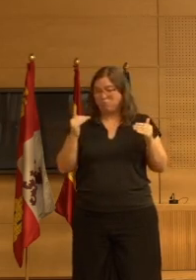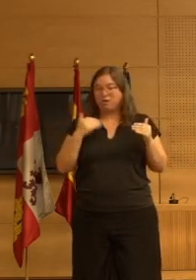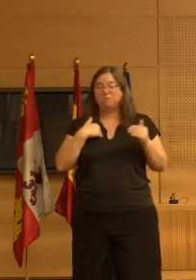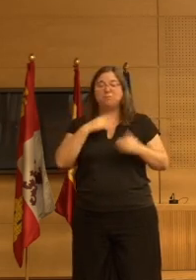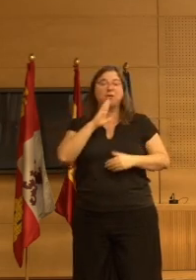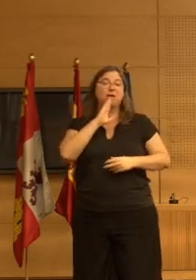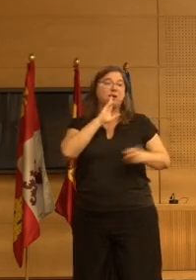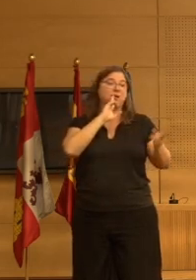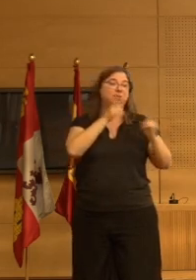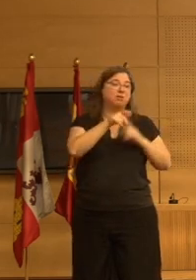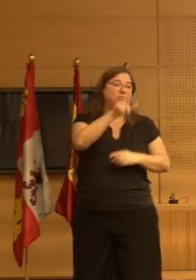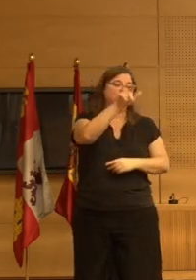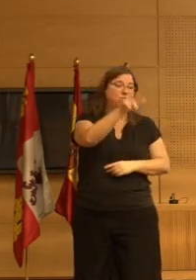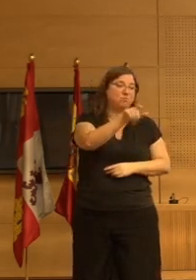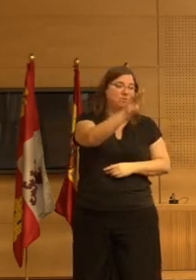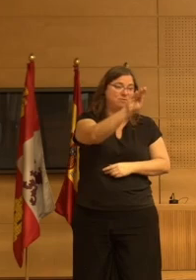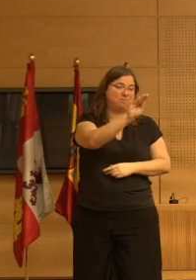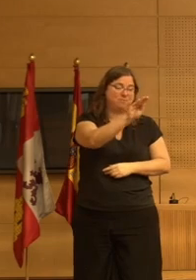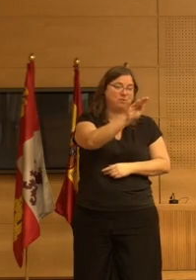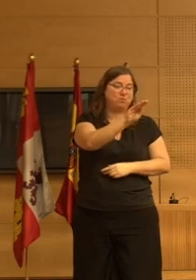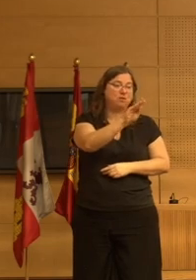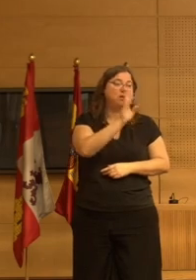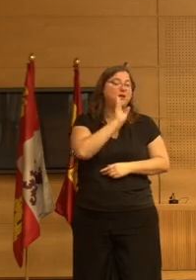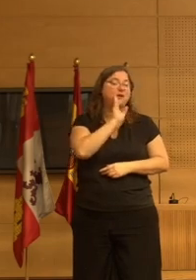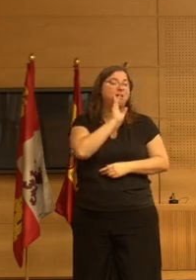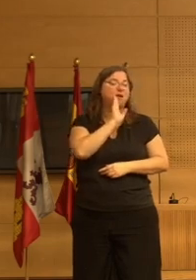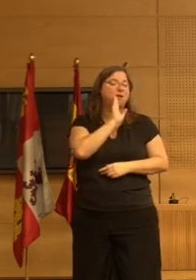a la pregunta de la residencia de